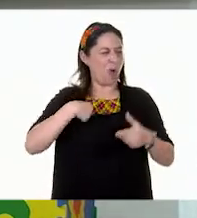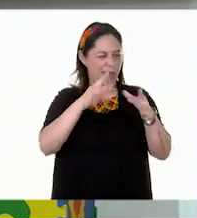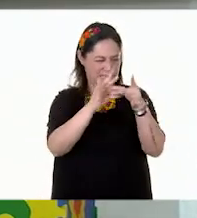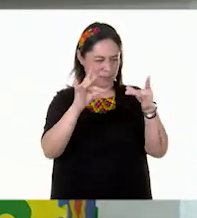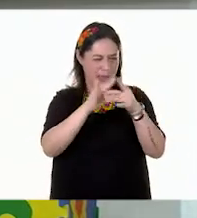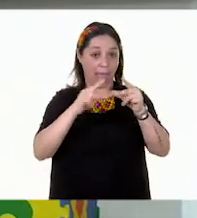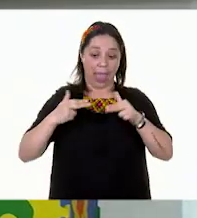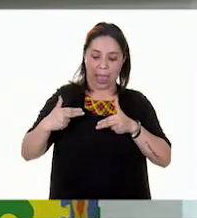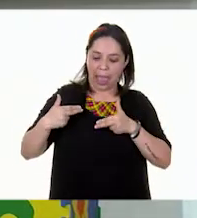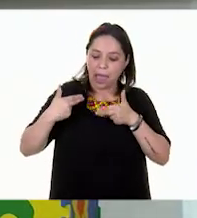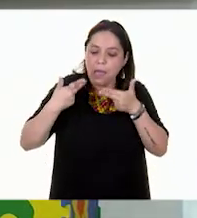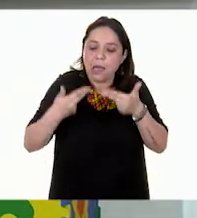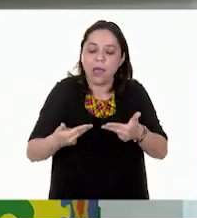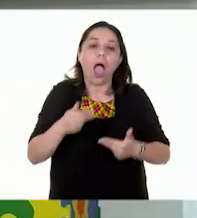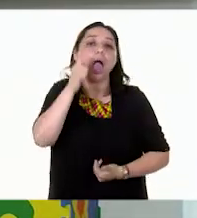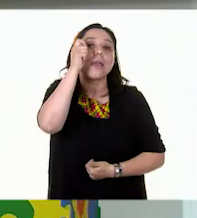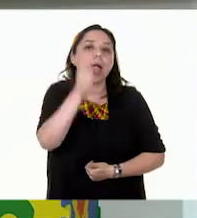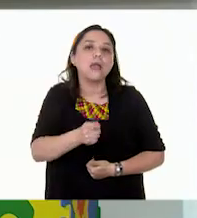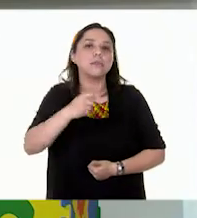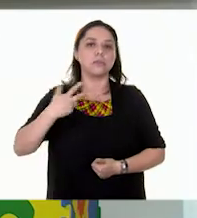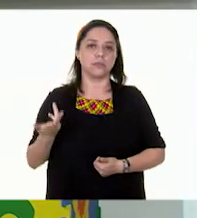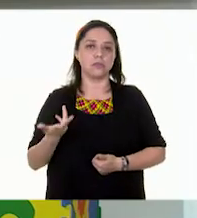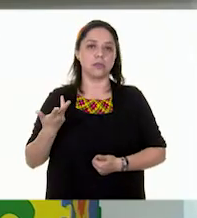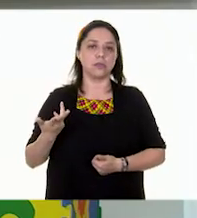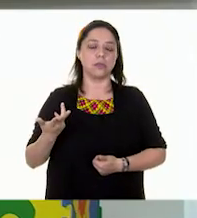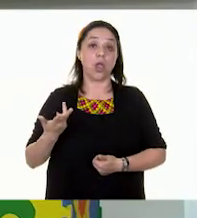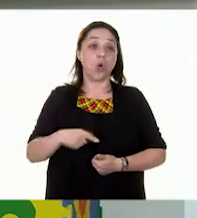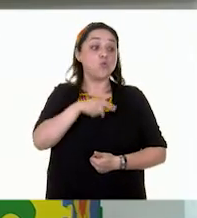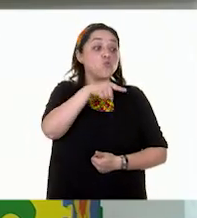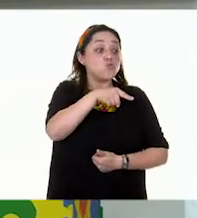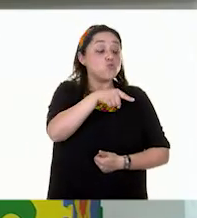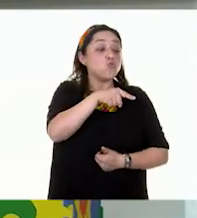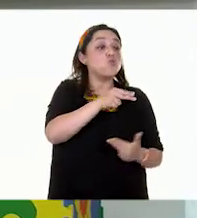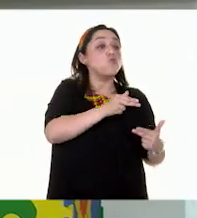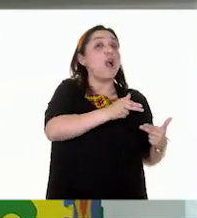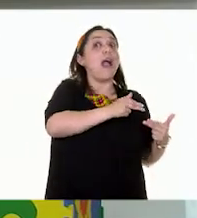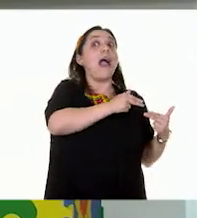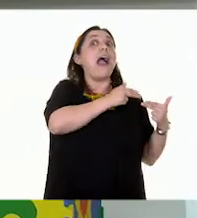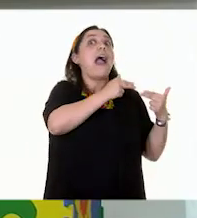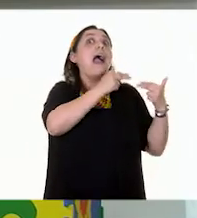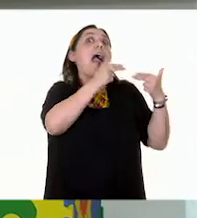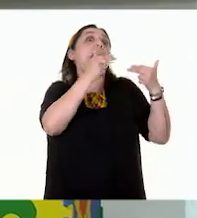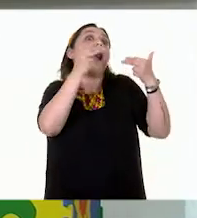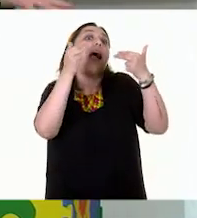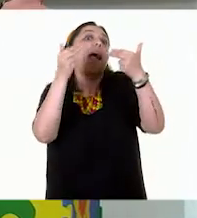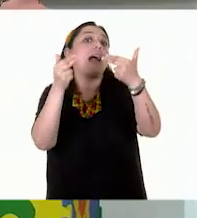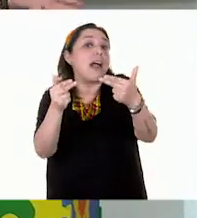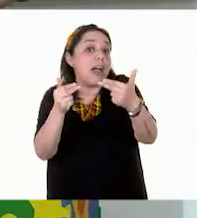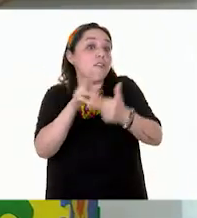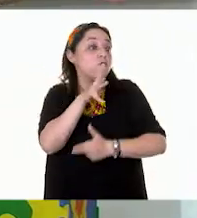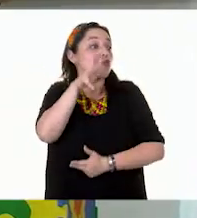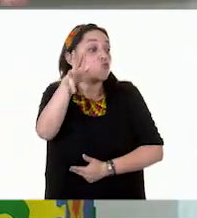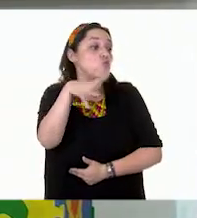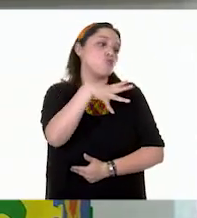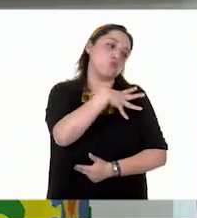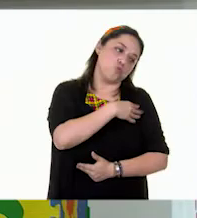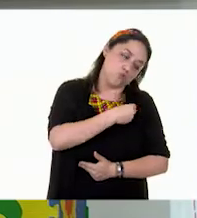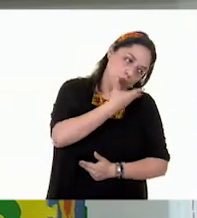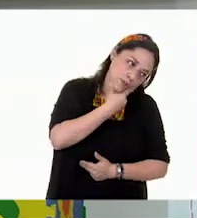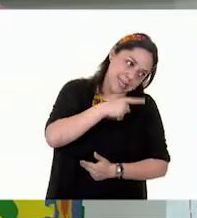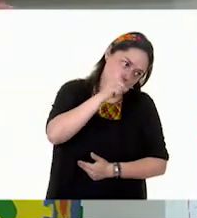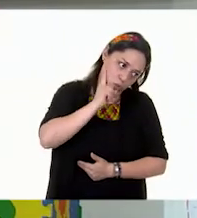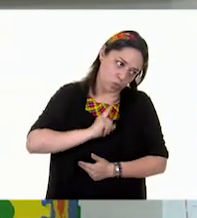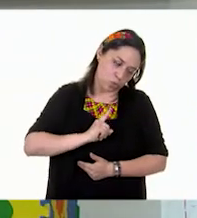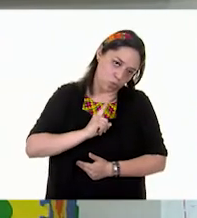Gloria. Legado quiere decir que es algo que tú dejarás a las generaciones que vienen, es decir, a tus hijas o tus hijos,